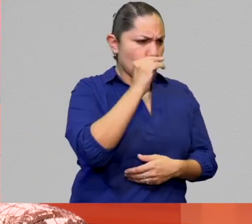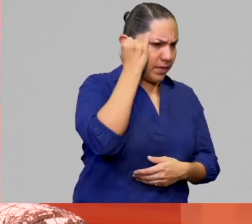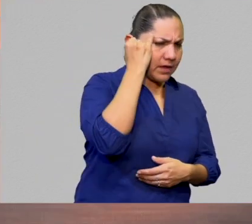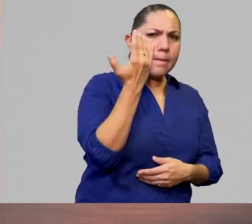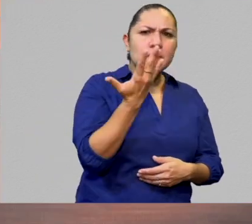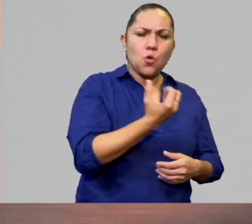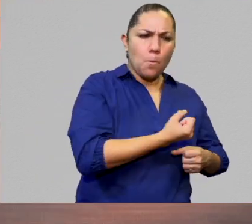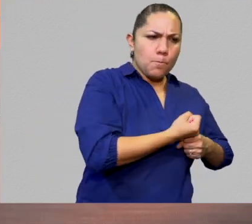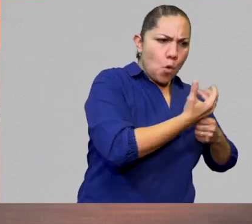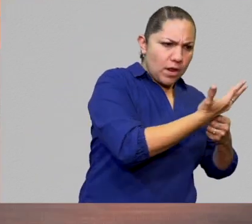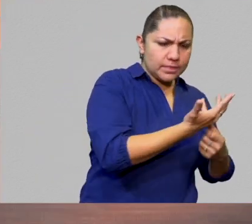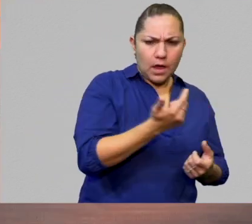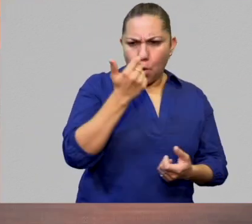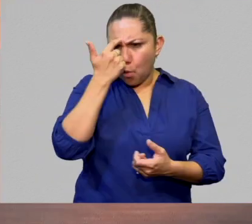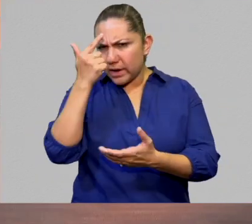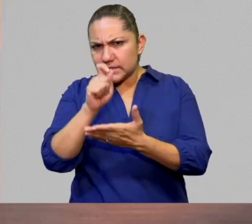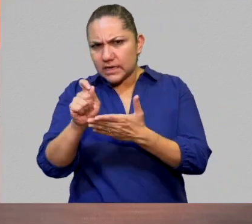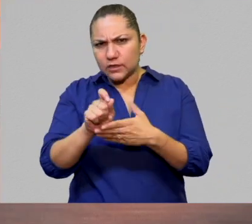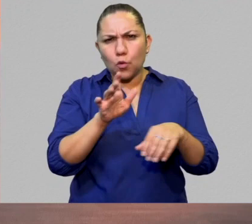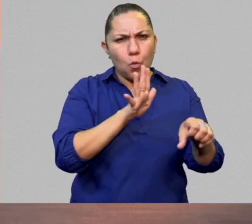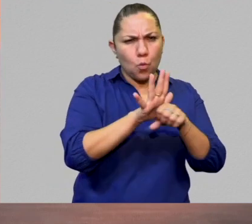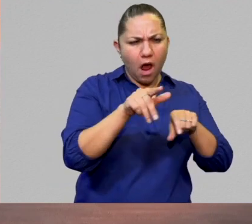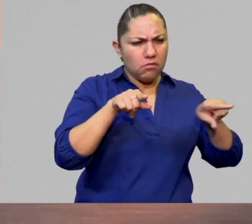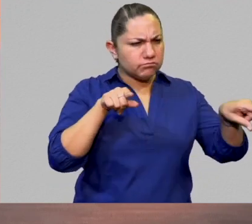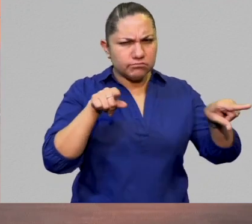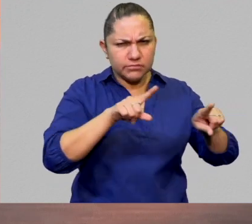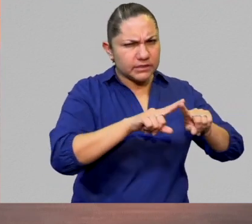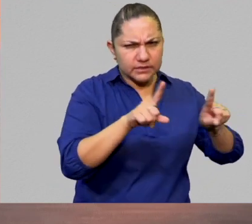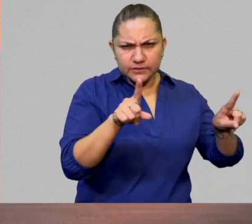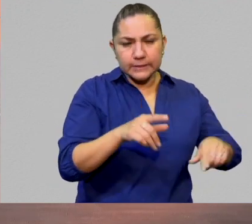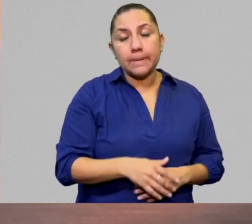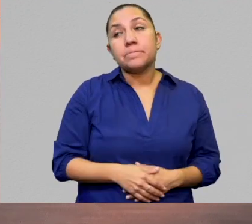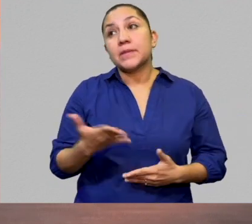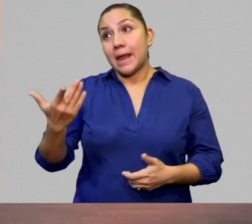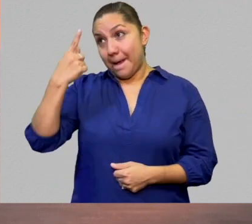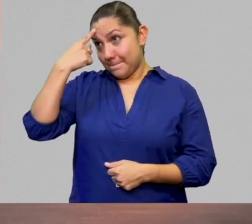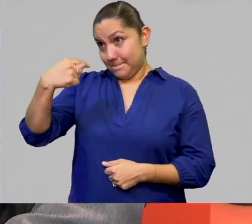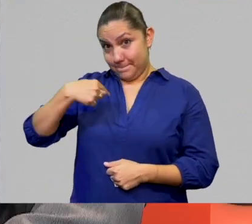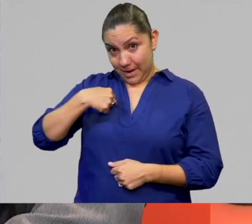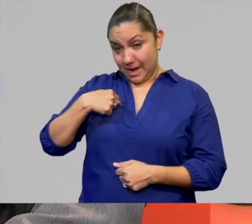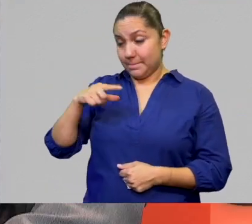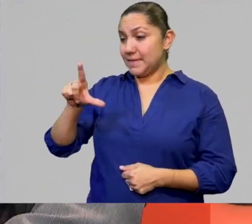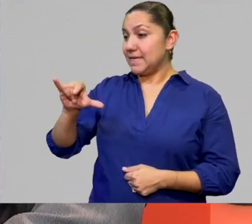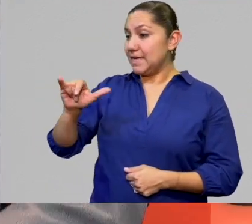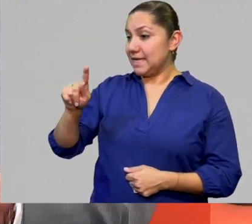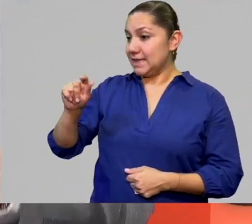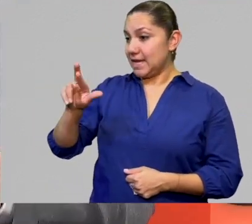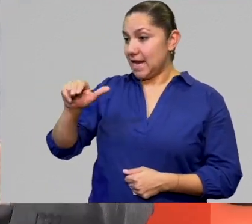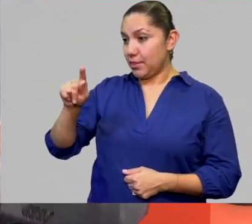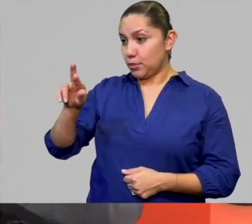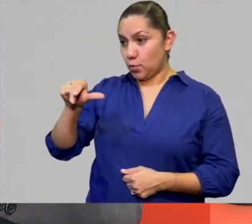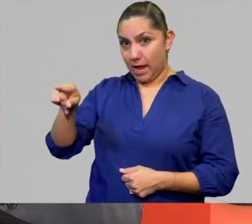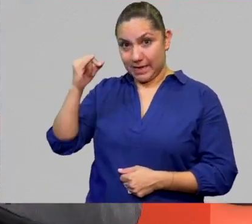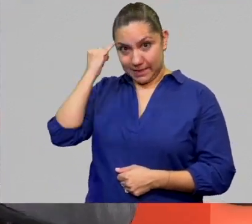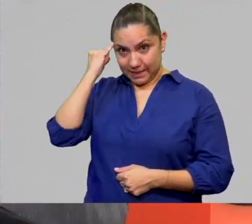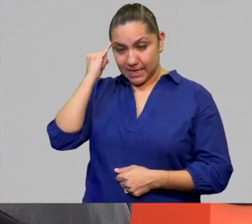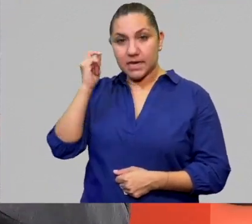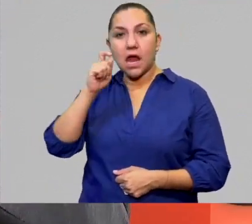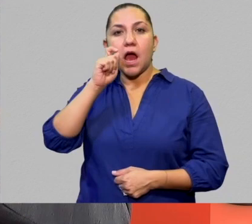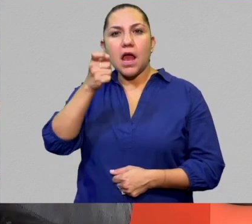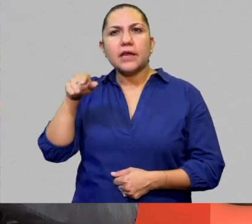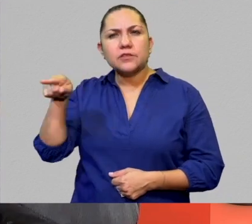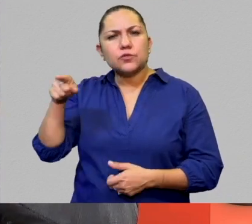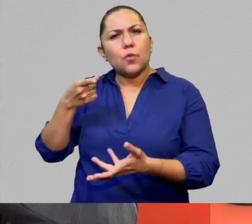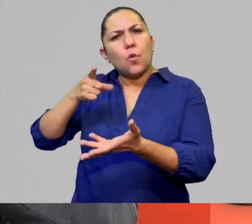esto, ¿no? Sí. Para mí la literatura indígena es la que recupera los cánones de la